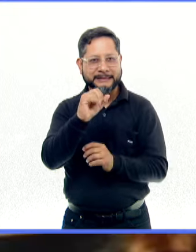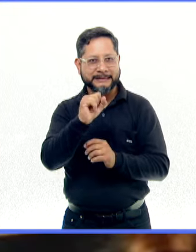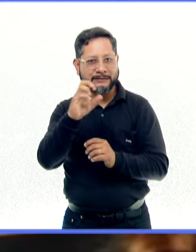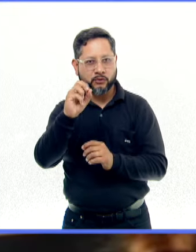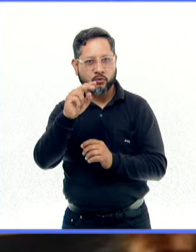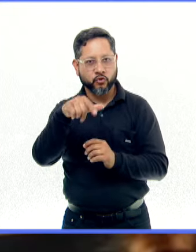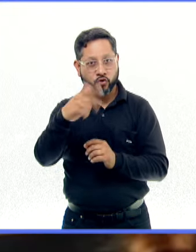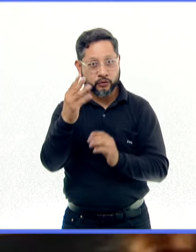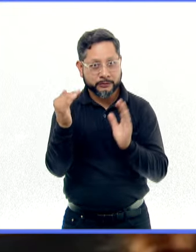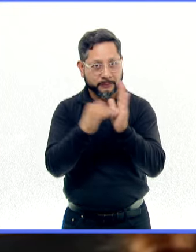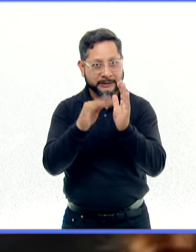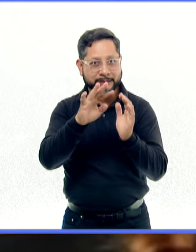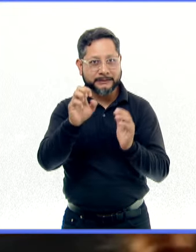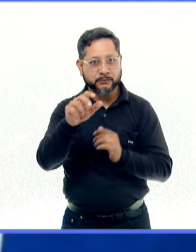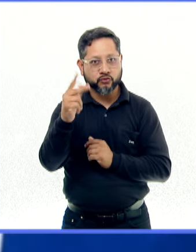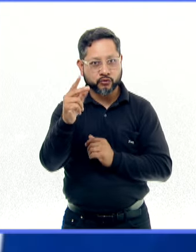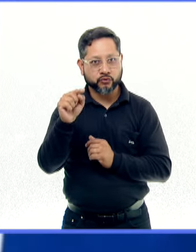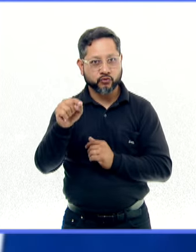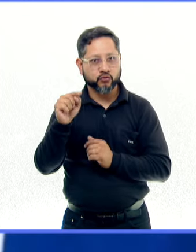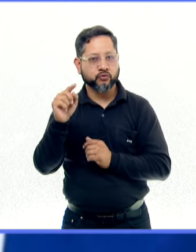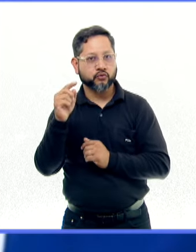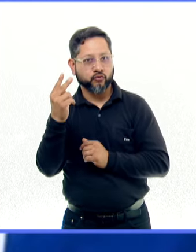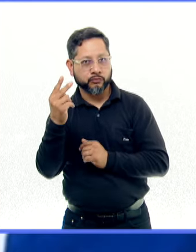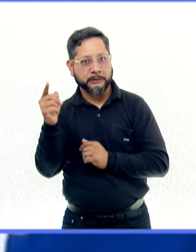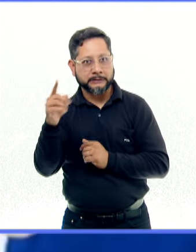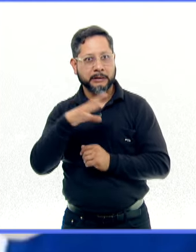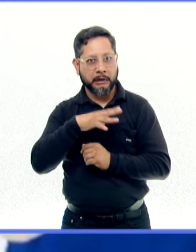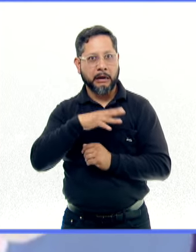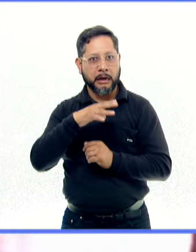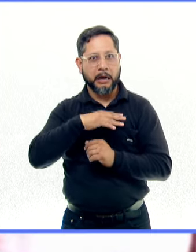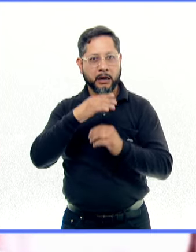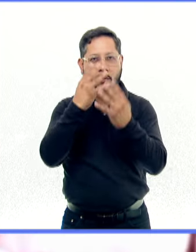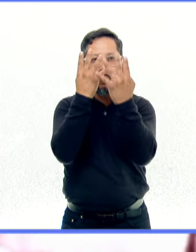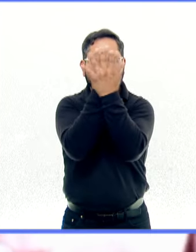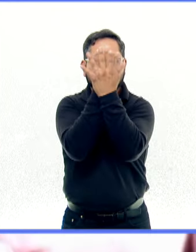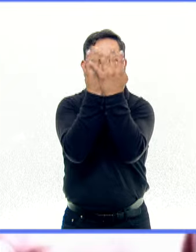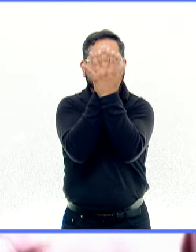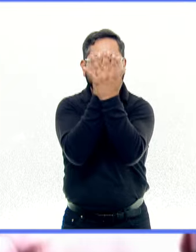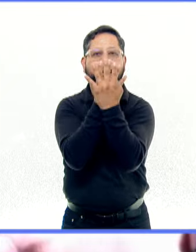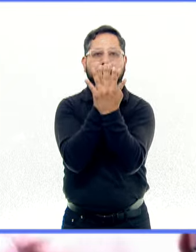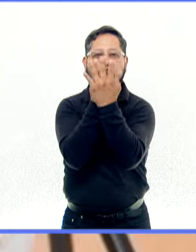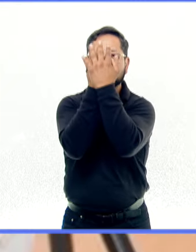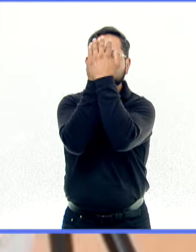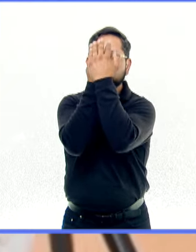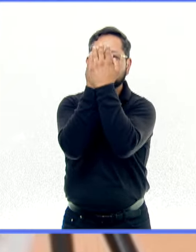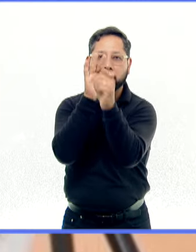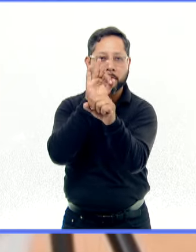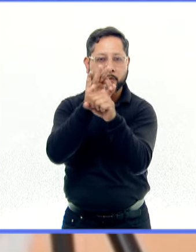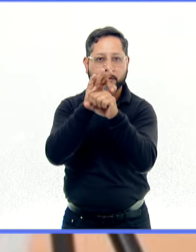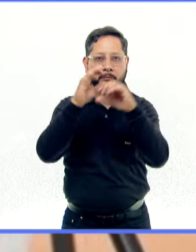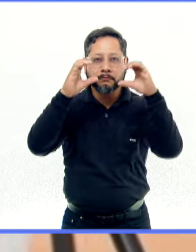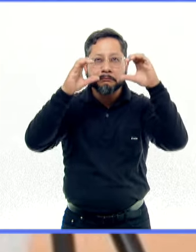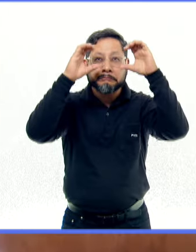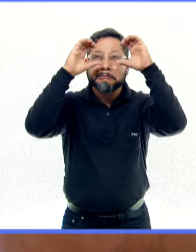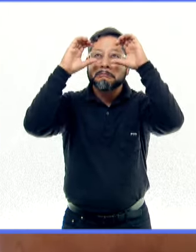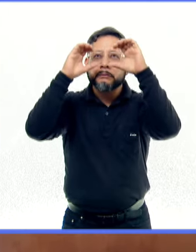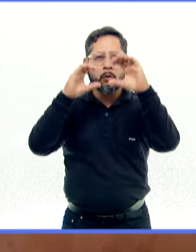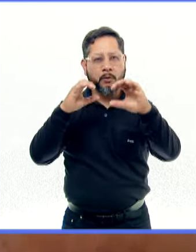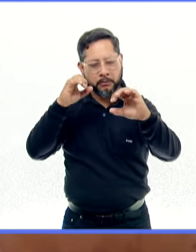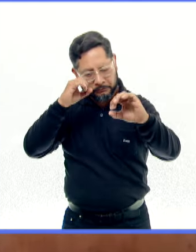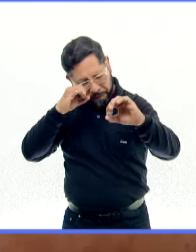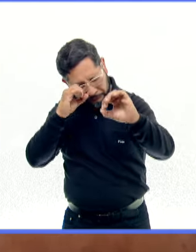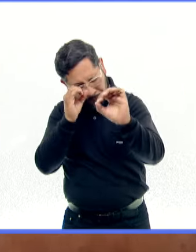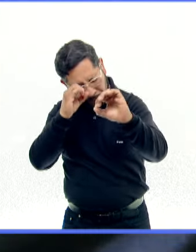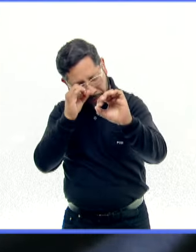12312-2 que cuentan con los filtros adecuados. De igual manera, los binoculares y telescopios